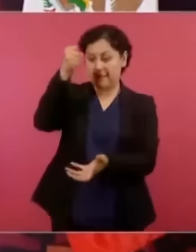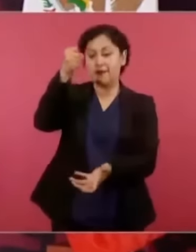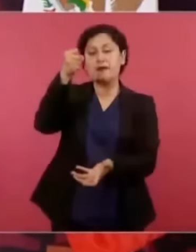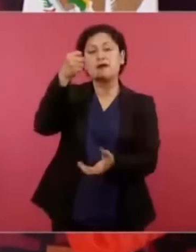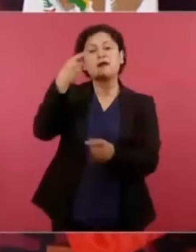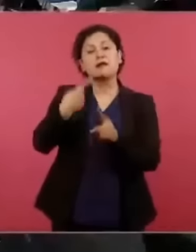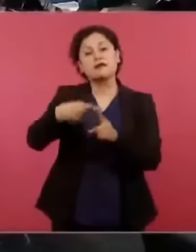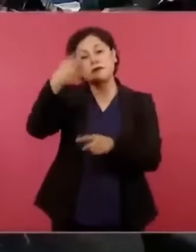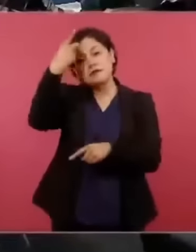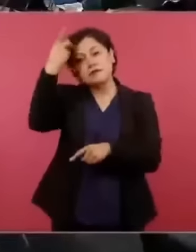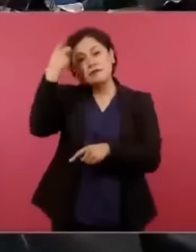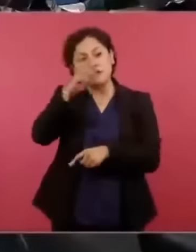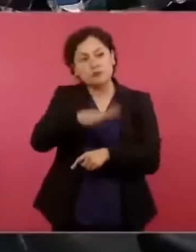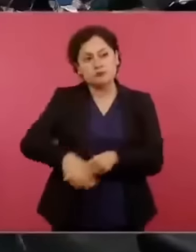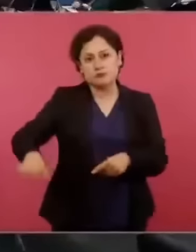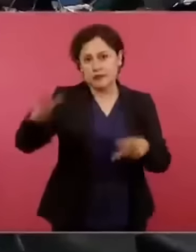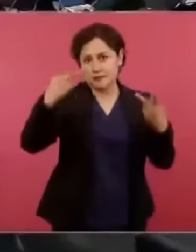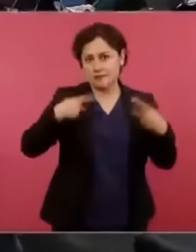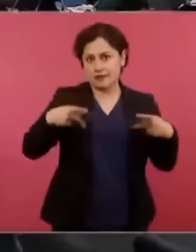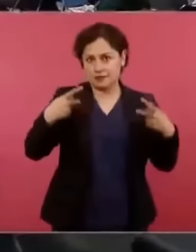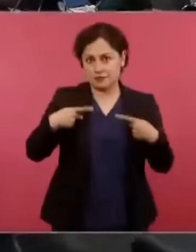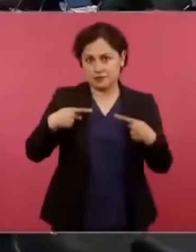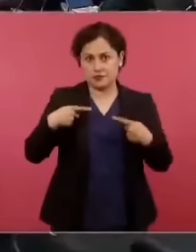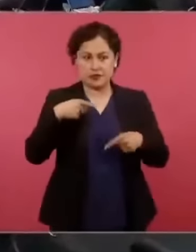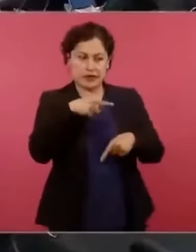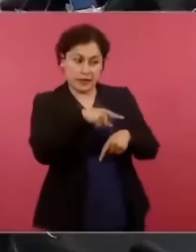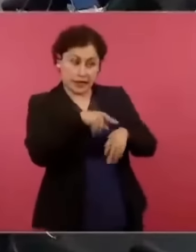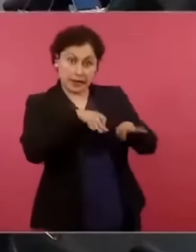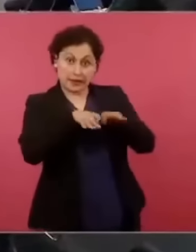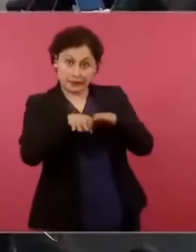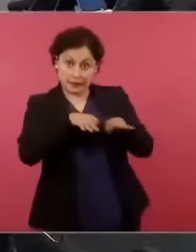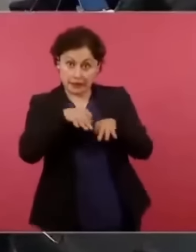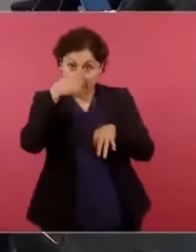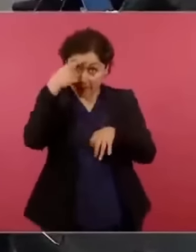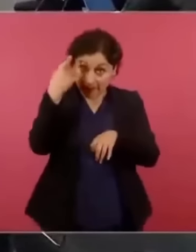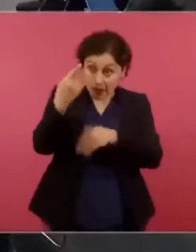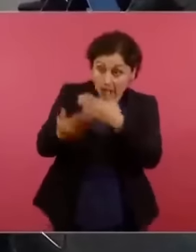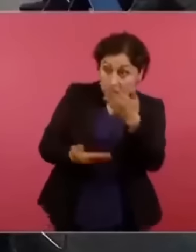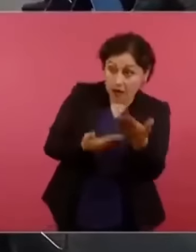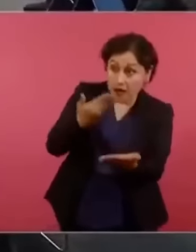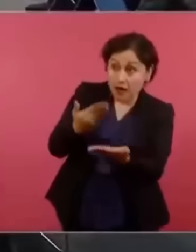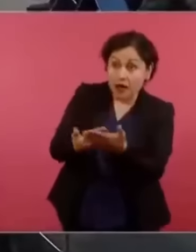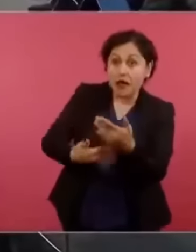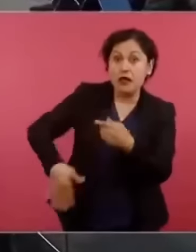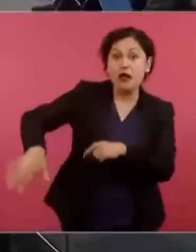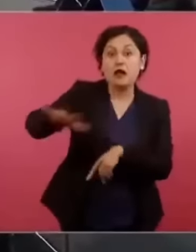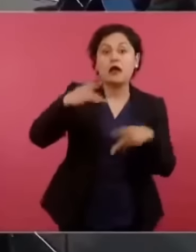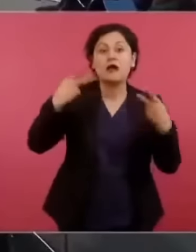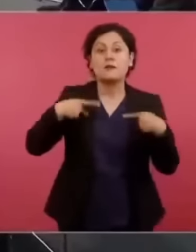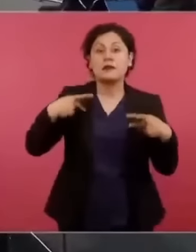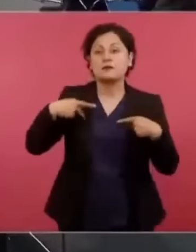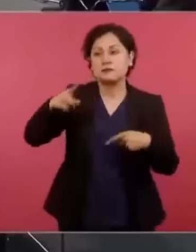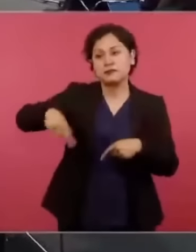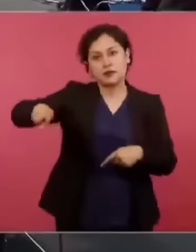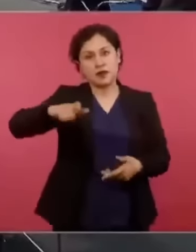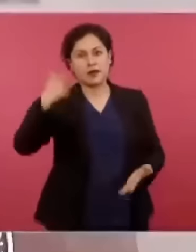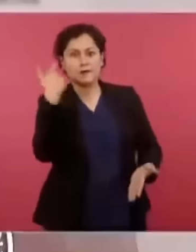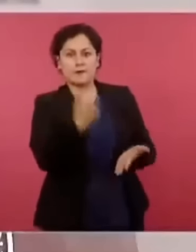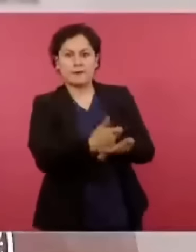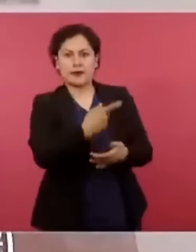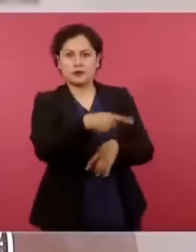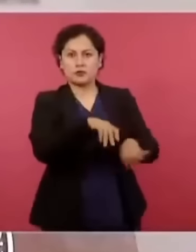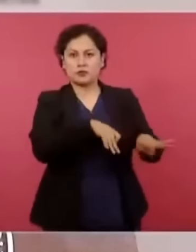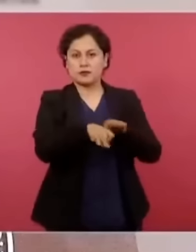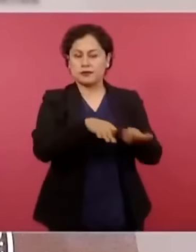defienden al pueblo, defienden a las